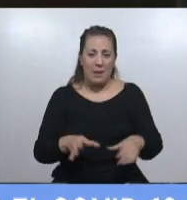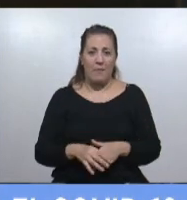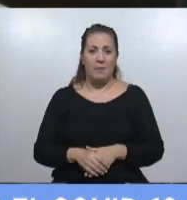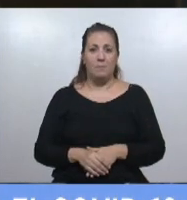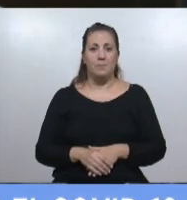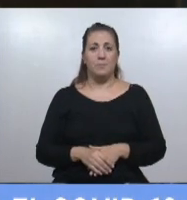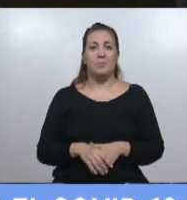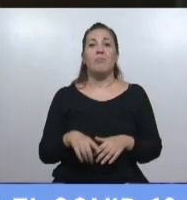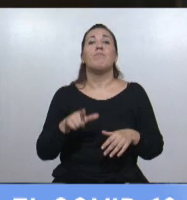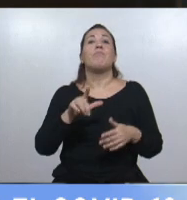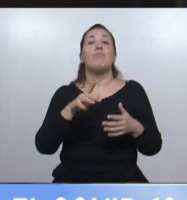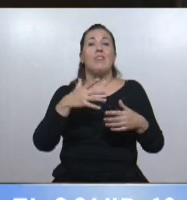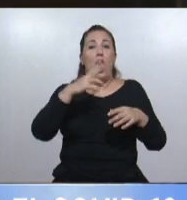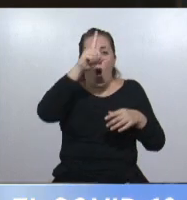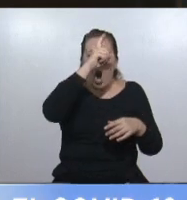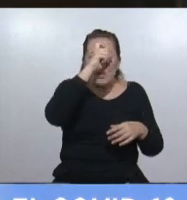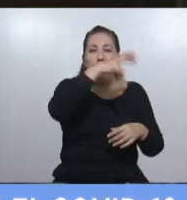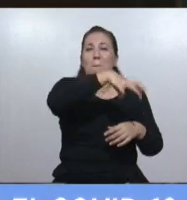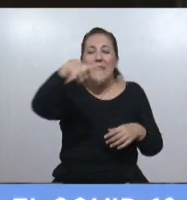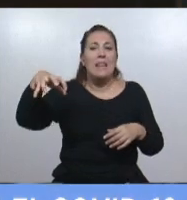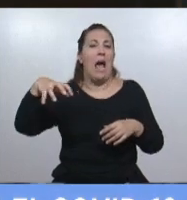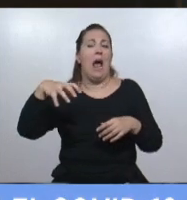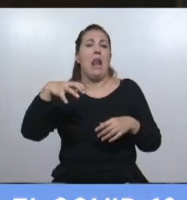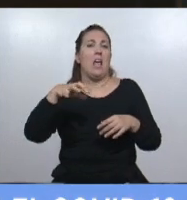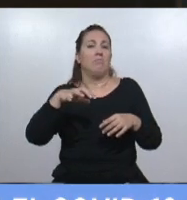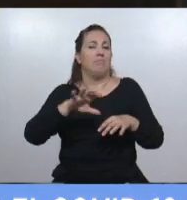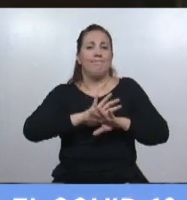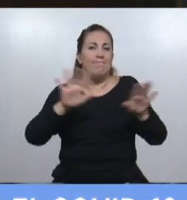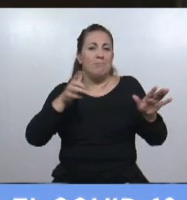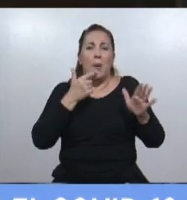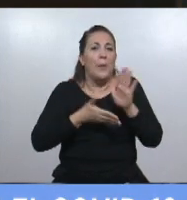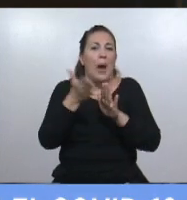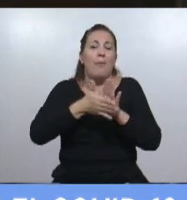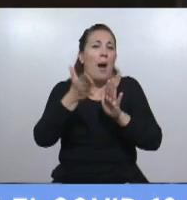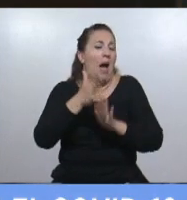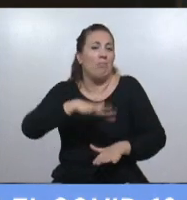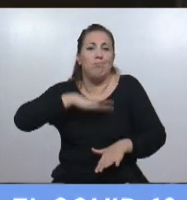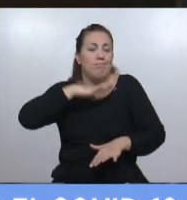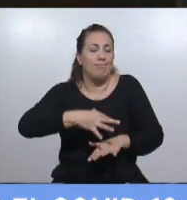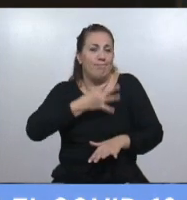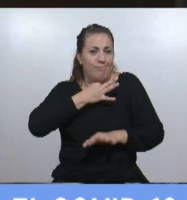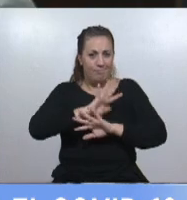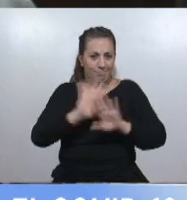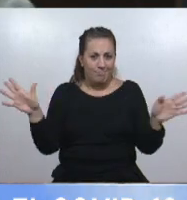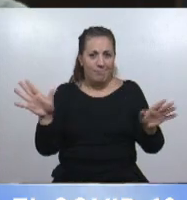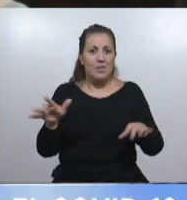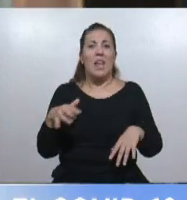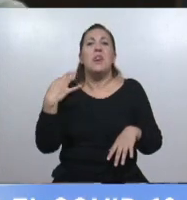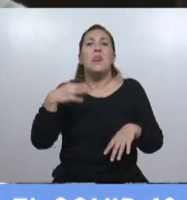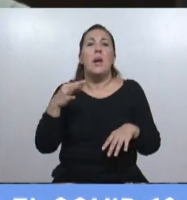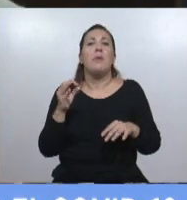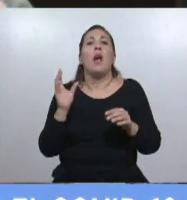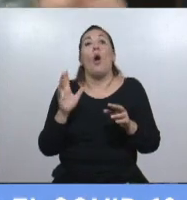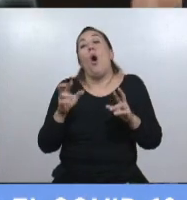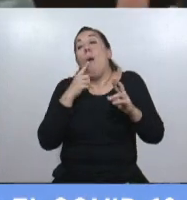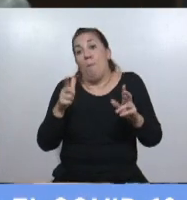El sistema sanitario está al borde del colapso. Tuvieron que agregar camas, por